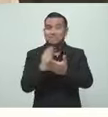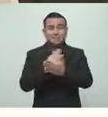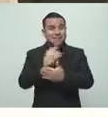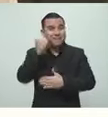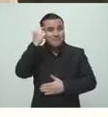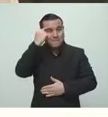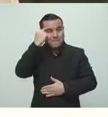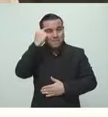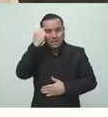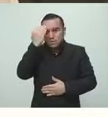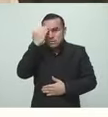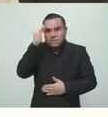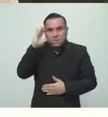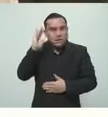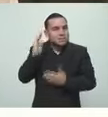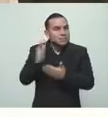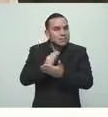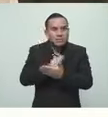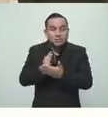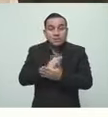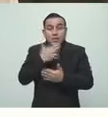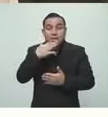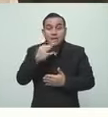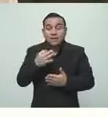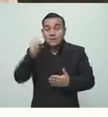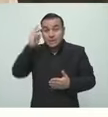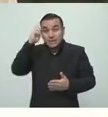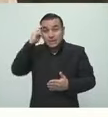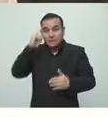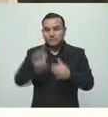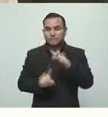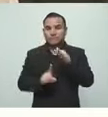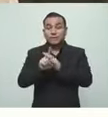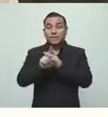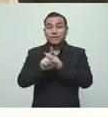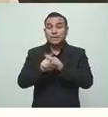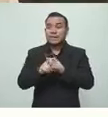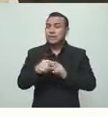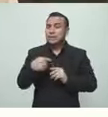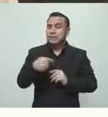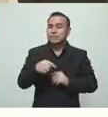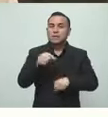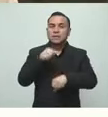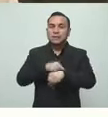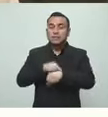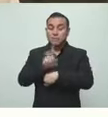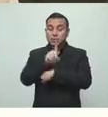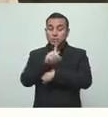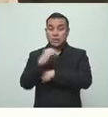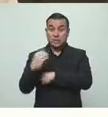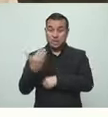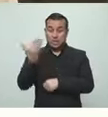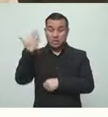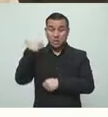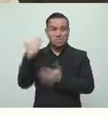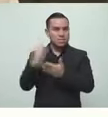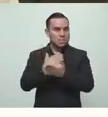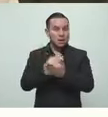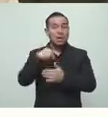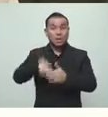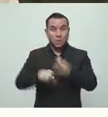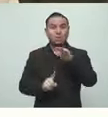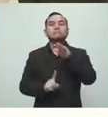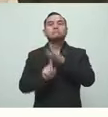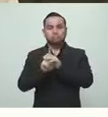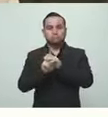nadie estaba preparado. Es algo que pasa cada cien años, nadie nos iba a decir que nos iba a tocar vivir esto,